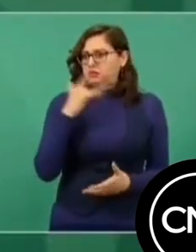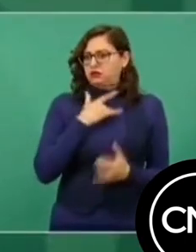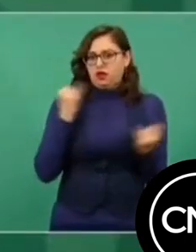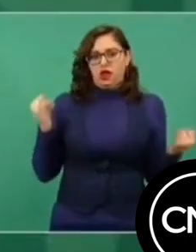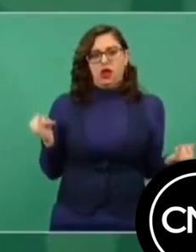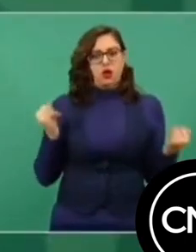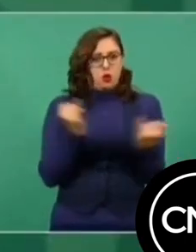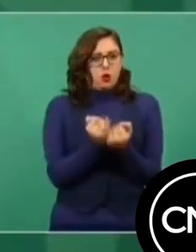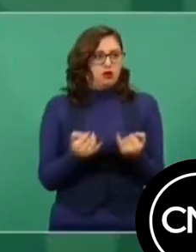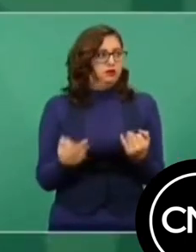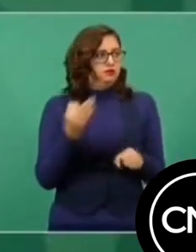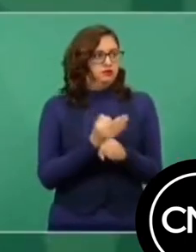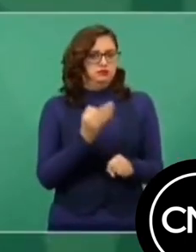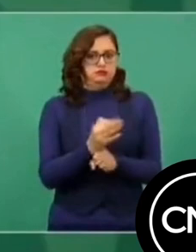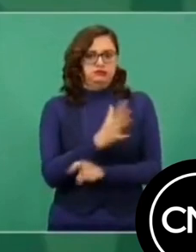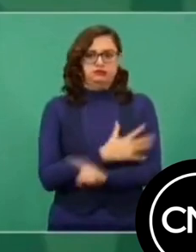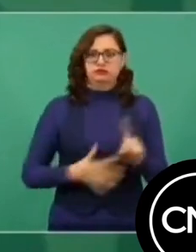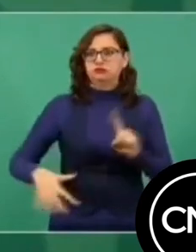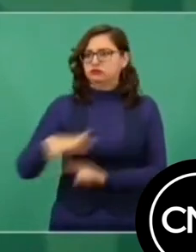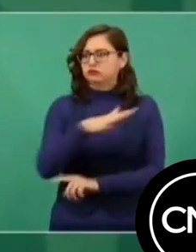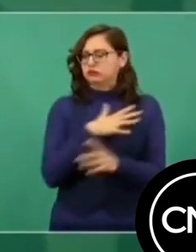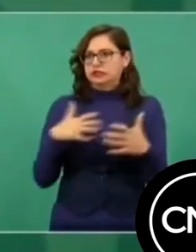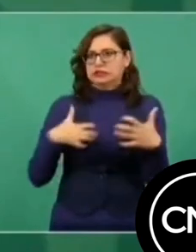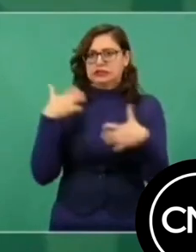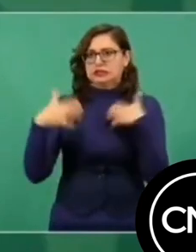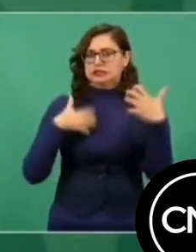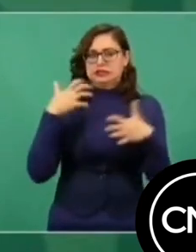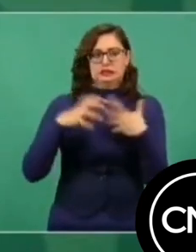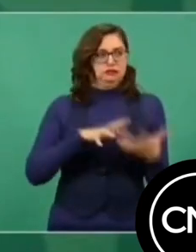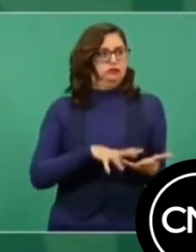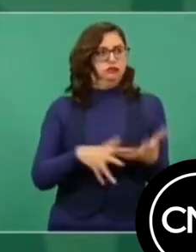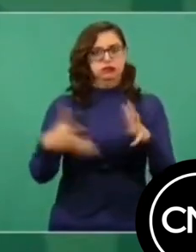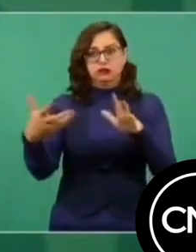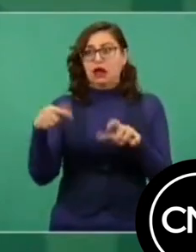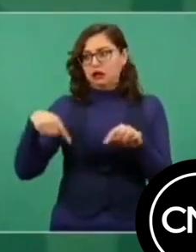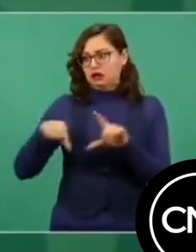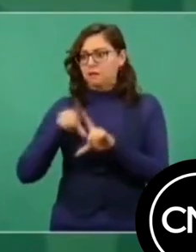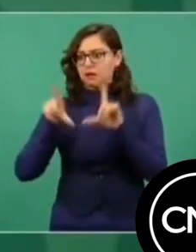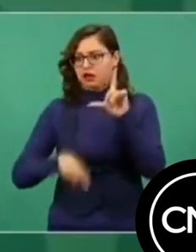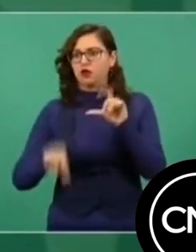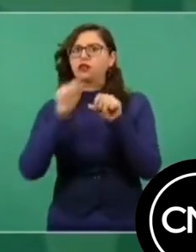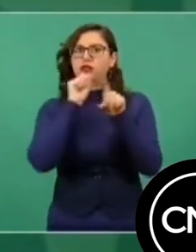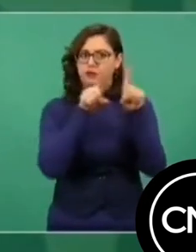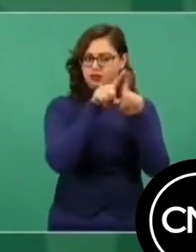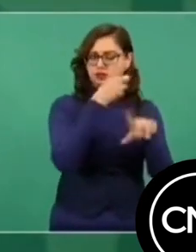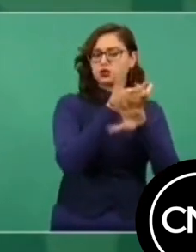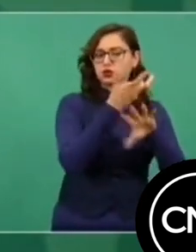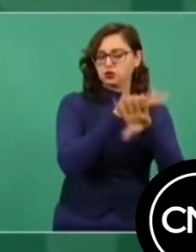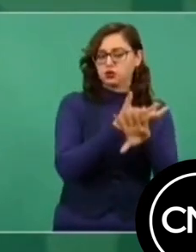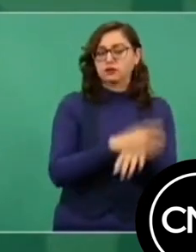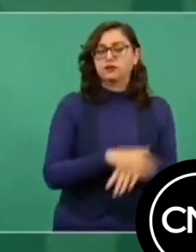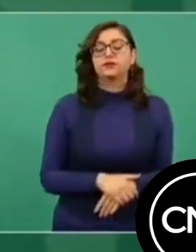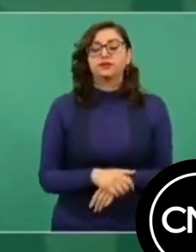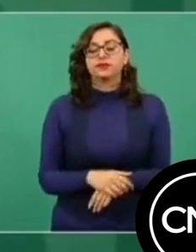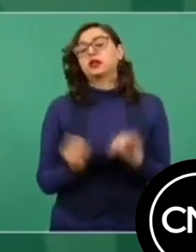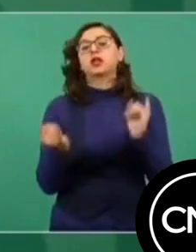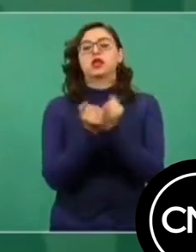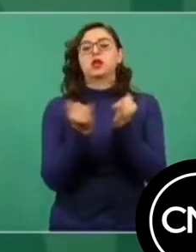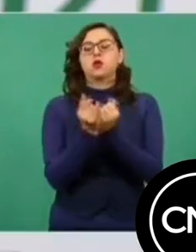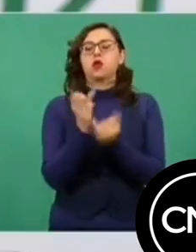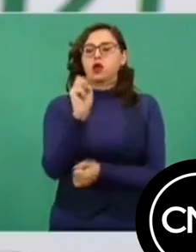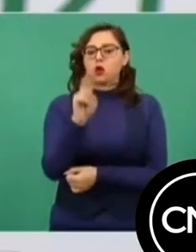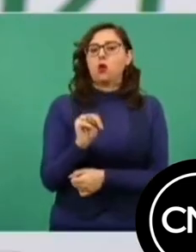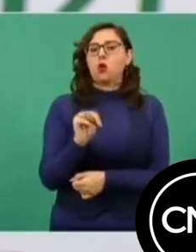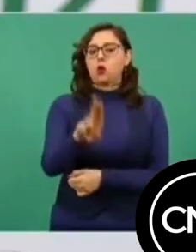estamos viviendo en términos de violencia. Me refiero a México, pero también a Estados Unidos. Por último, también se presentó esto en el Consejo de Seguridad de las Naciones